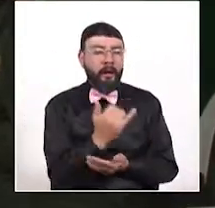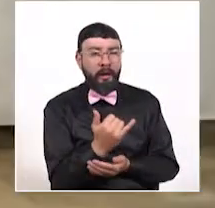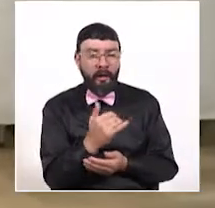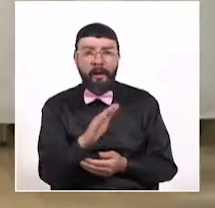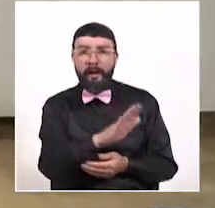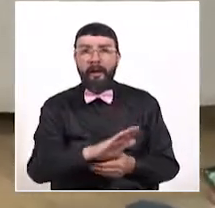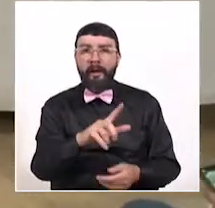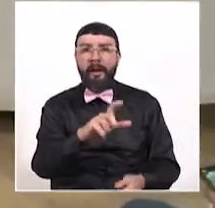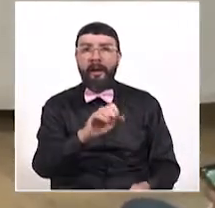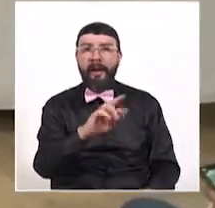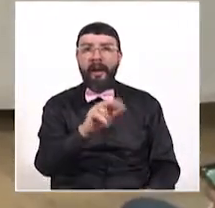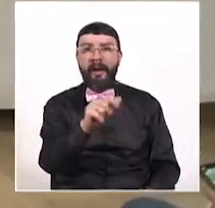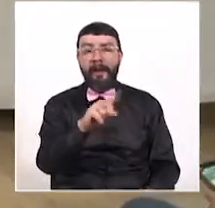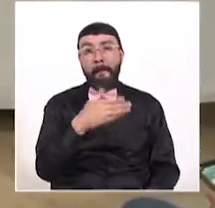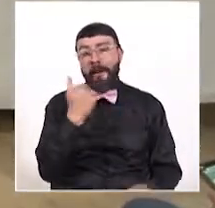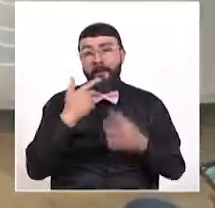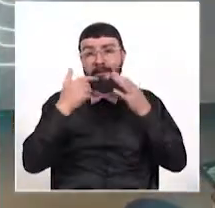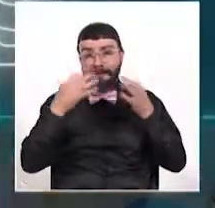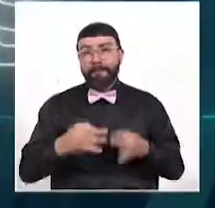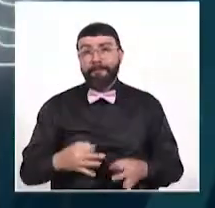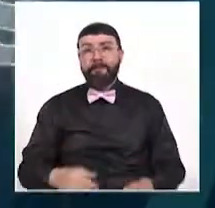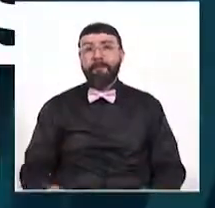brindar una mayor seguridad a la comunidad.